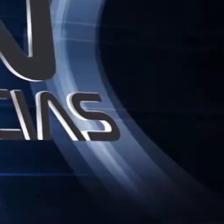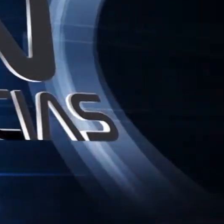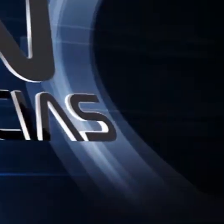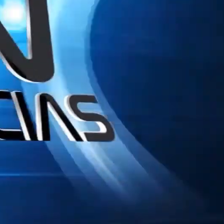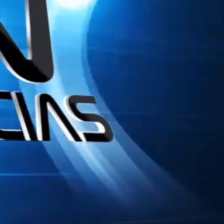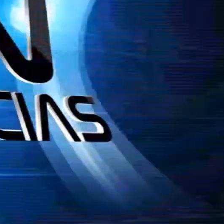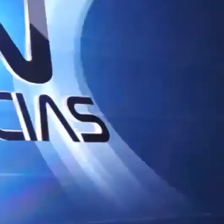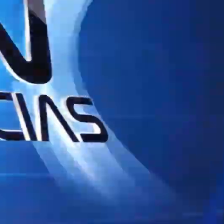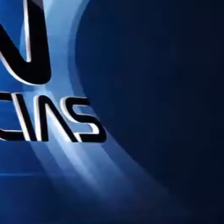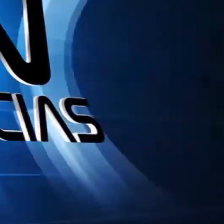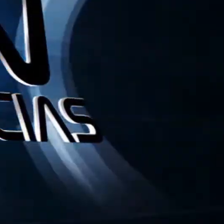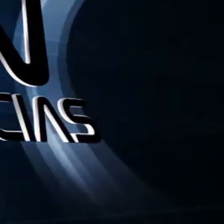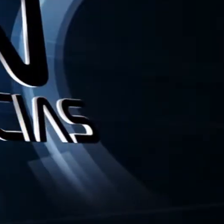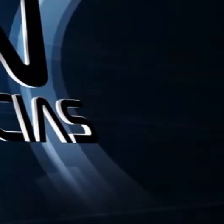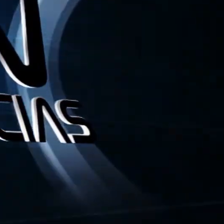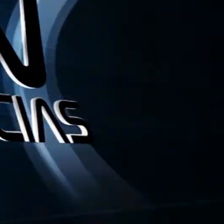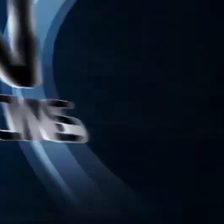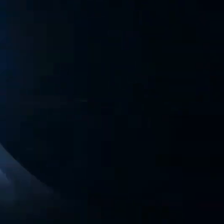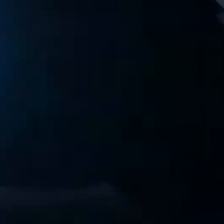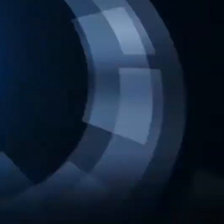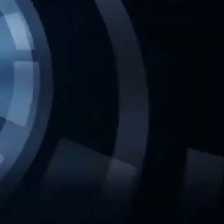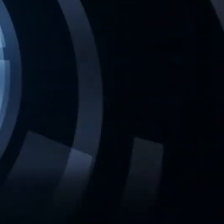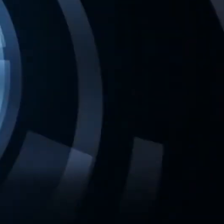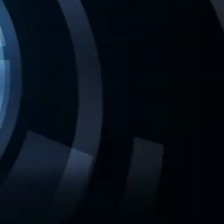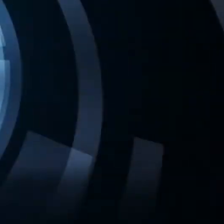Salazar está un nuevo programa de